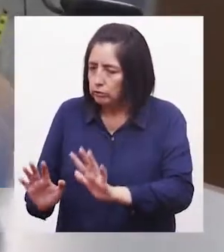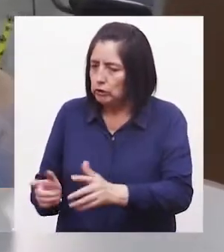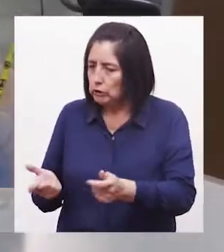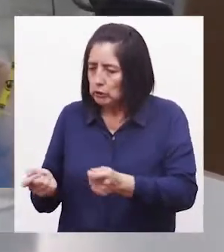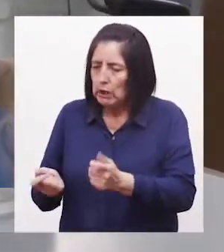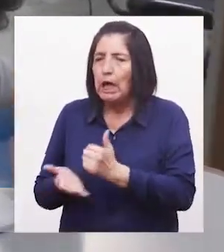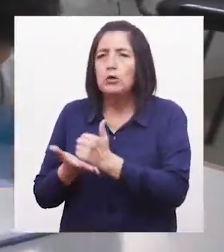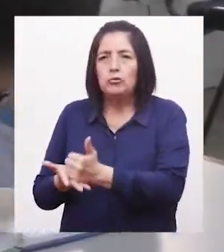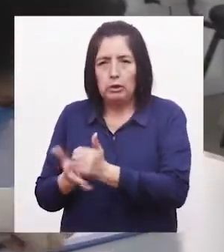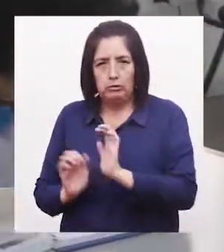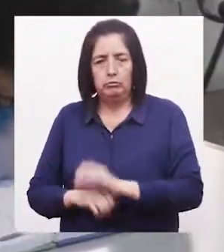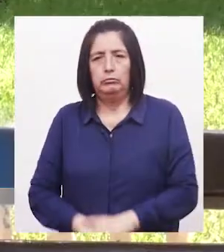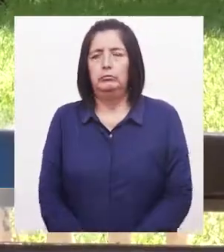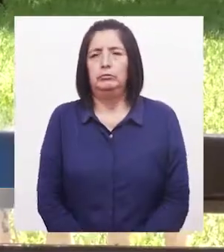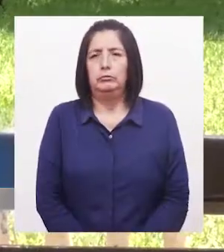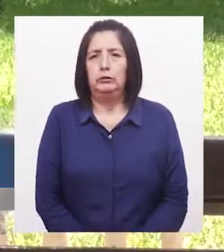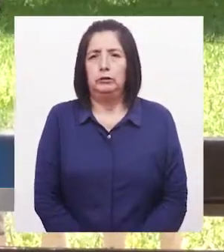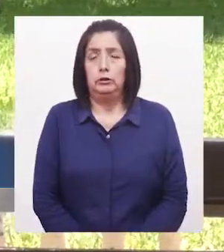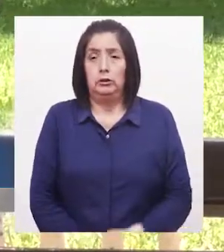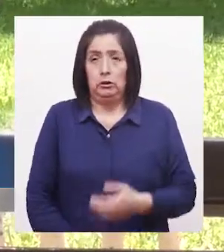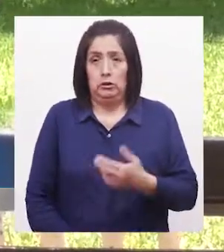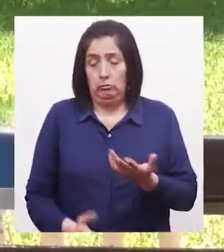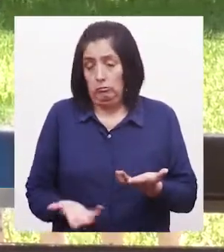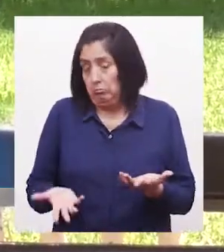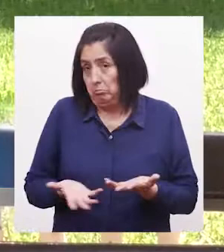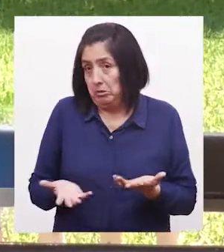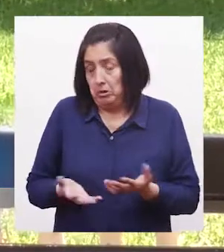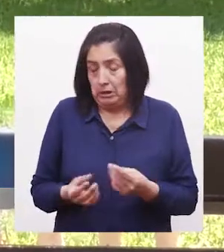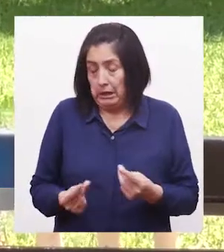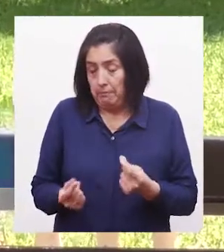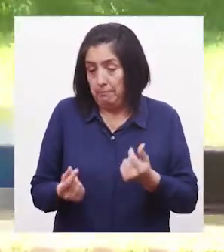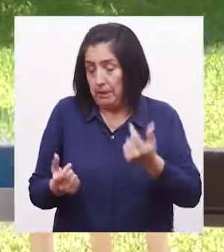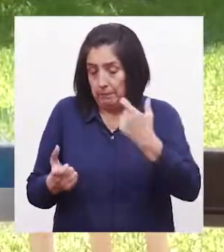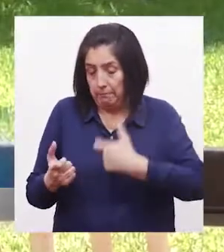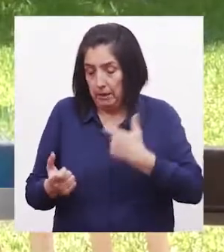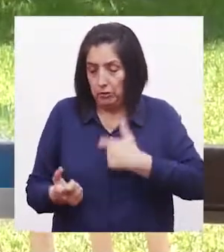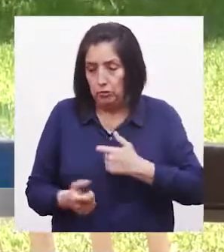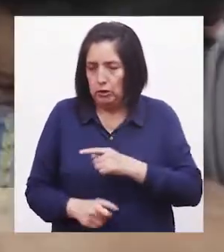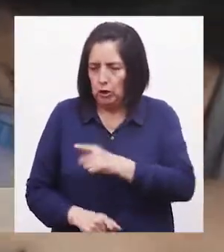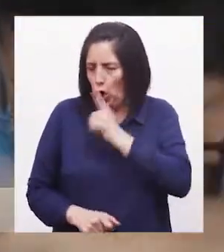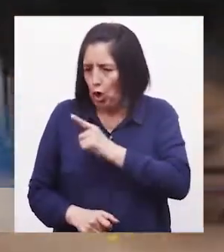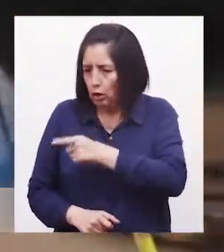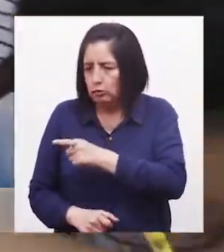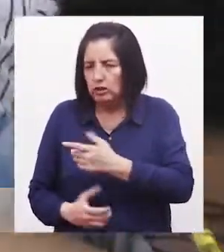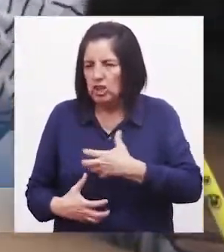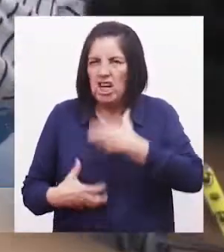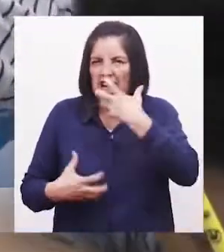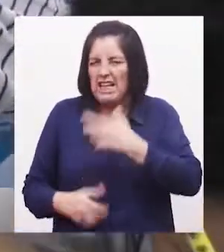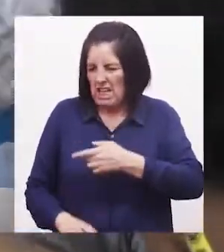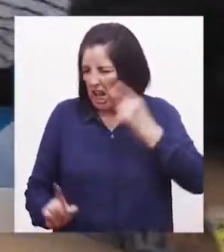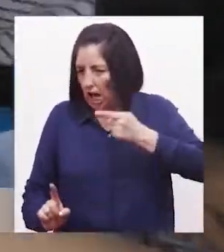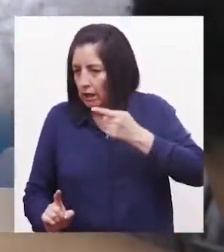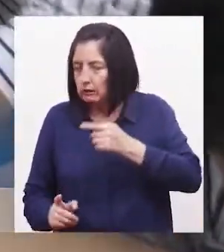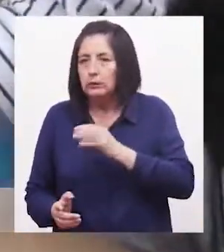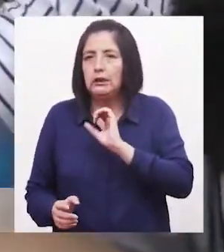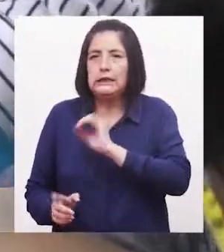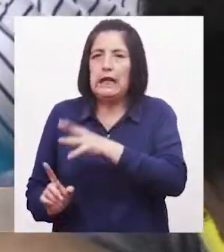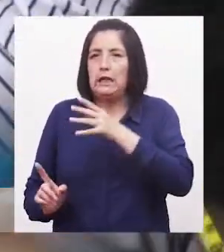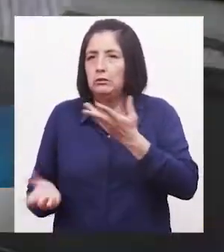frustración Lo que nos surge casi de inmediato es callarlo con ira Con mucha cólera,